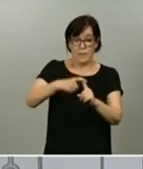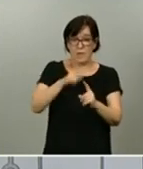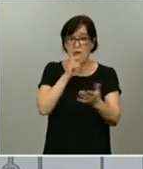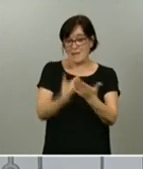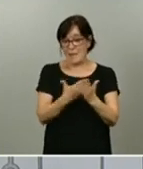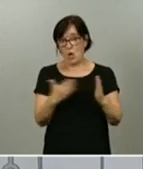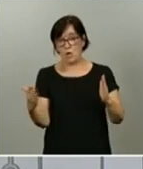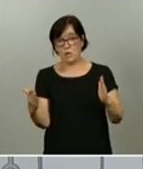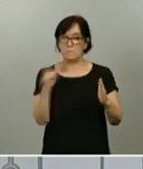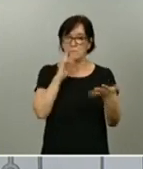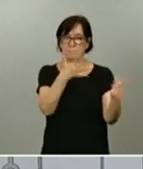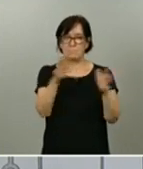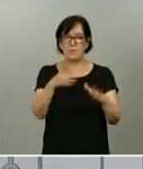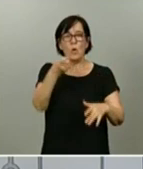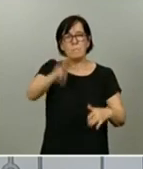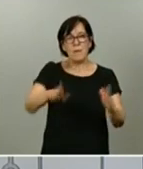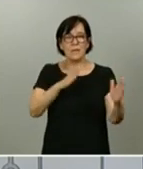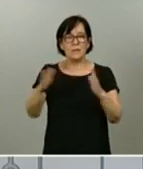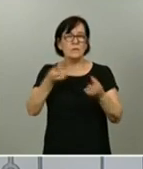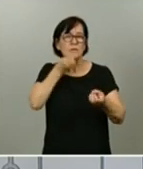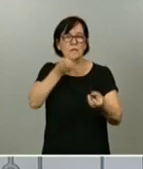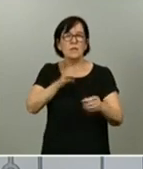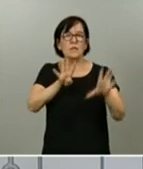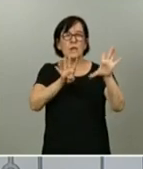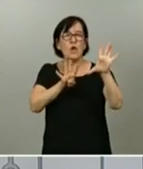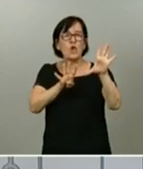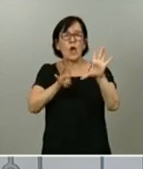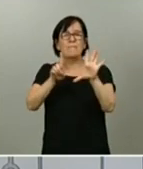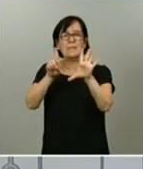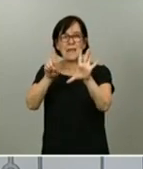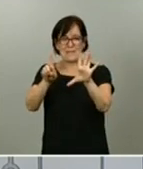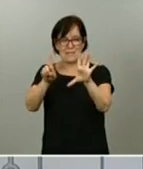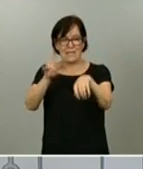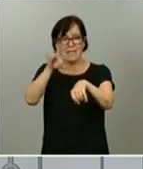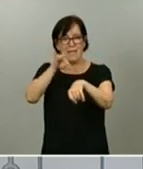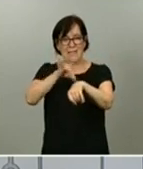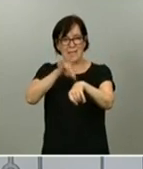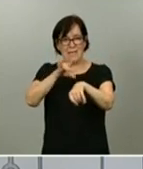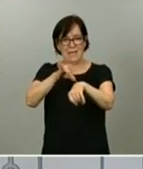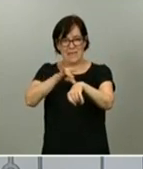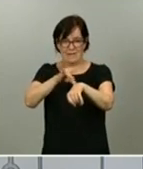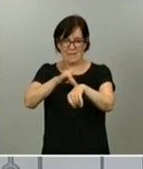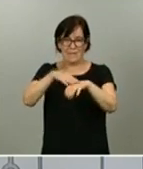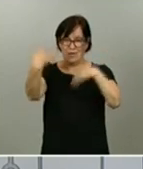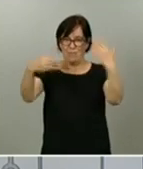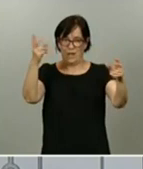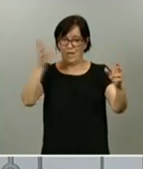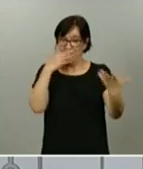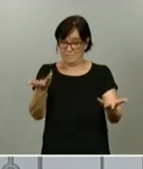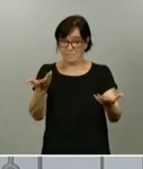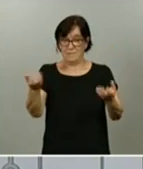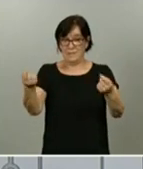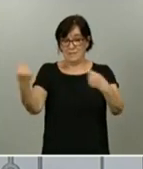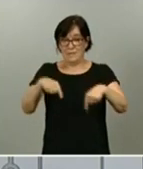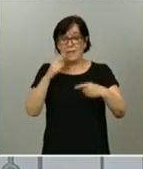en aproximadamente un mes, se han notificado 96 casos importados. Este número, a medida que se van abriendo las